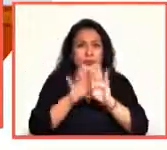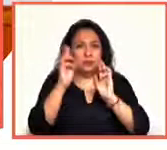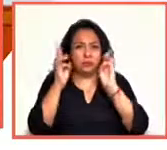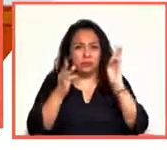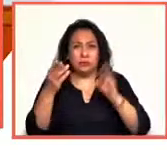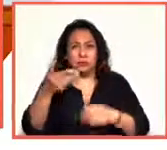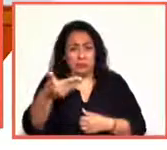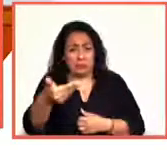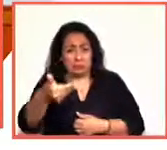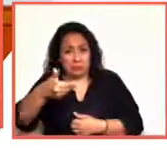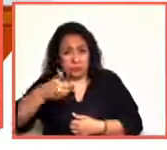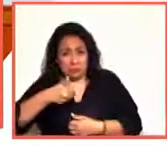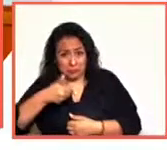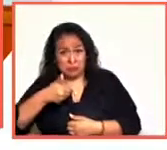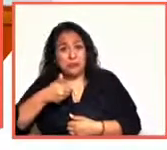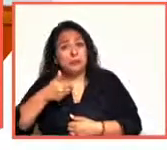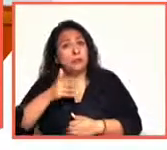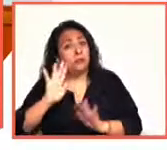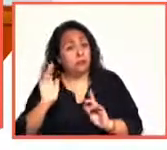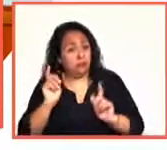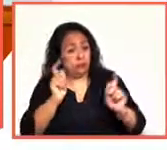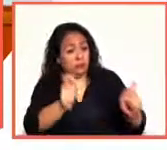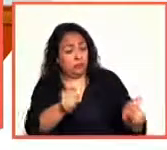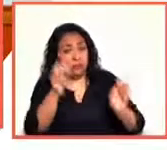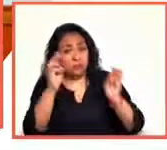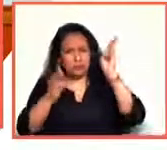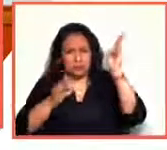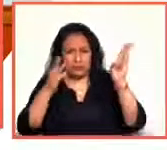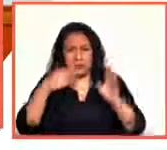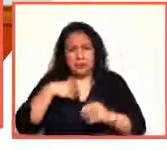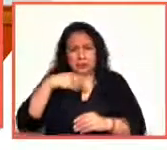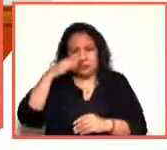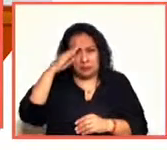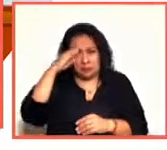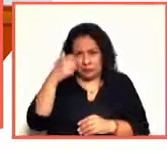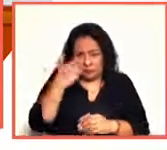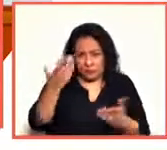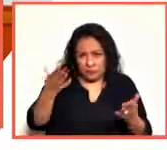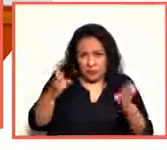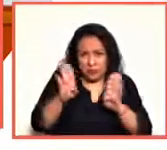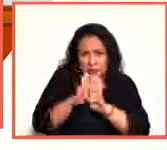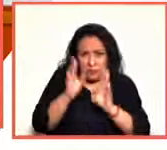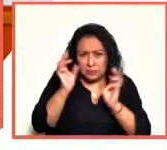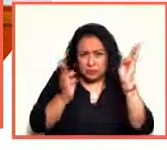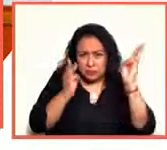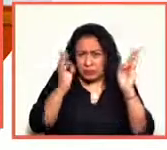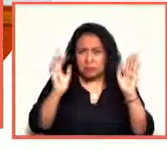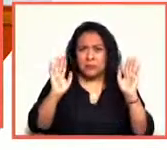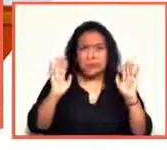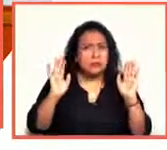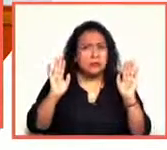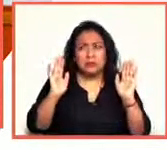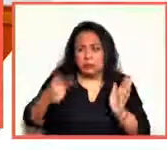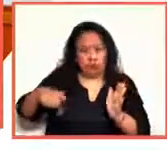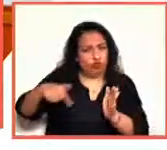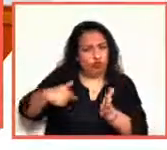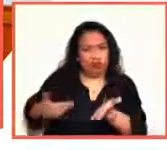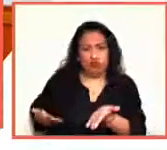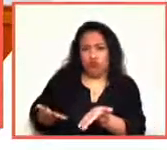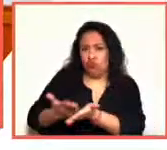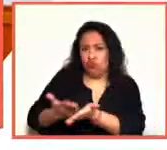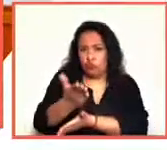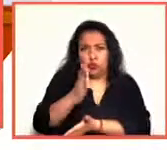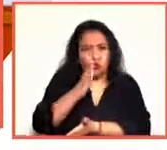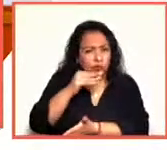el museo, era pensar que querían cerrar el museo, que no nos dejarían entrar y